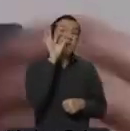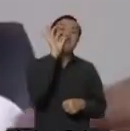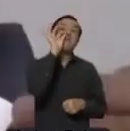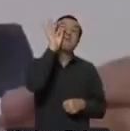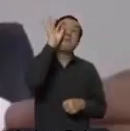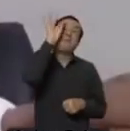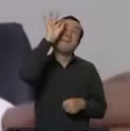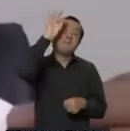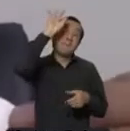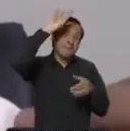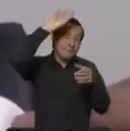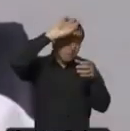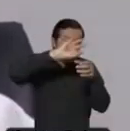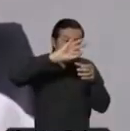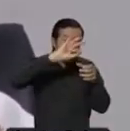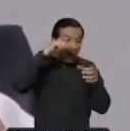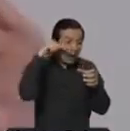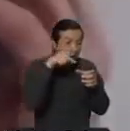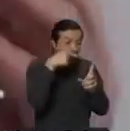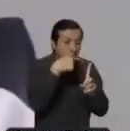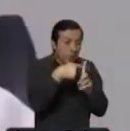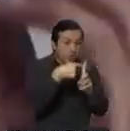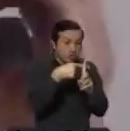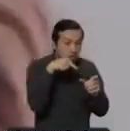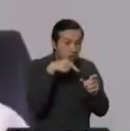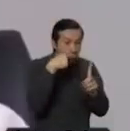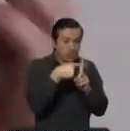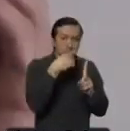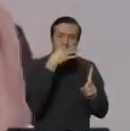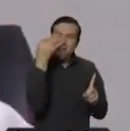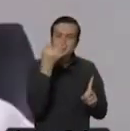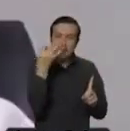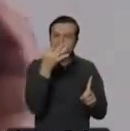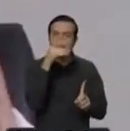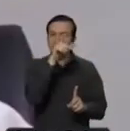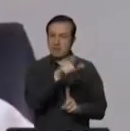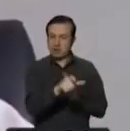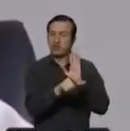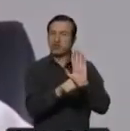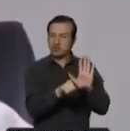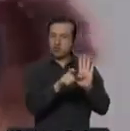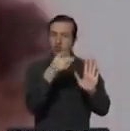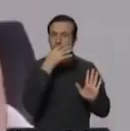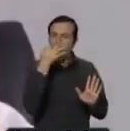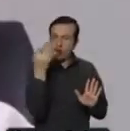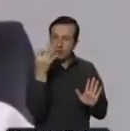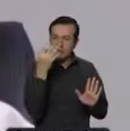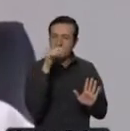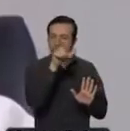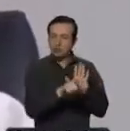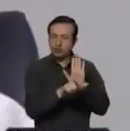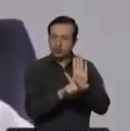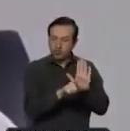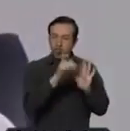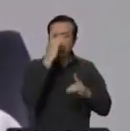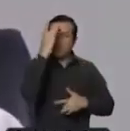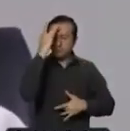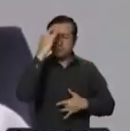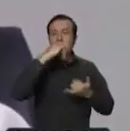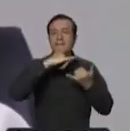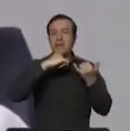positivo, es absolutamente claro, fidedigno y definitivo